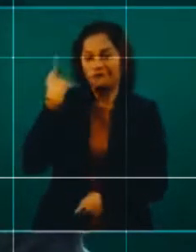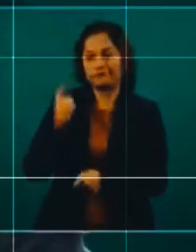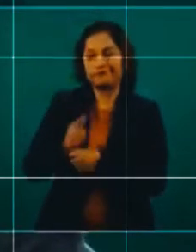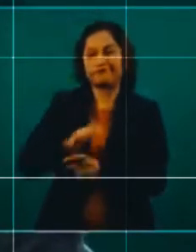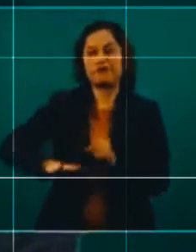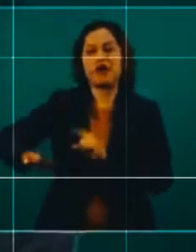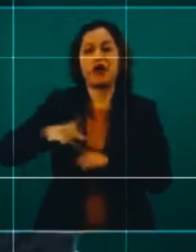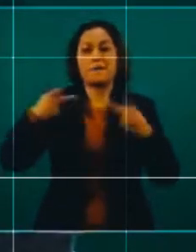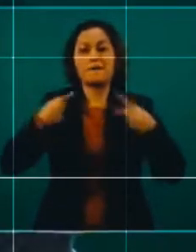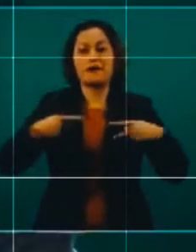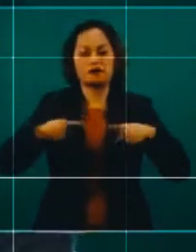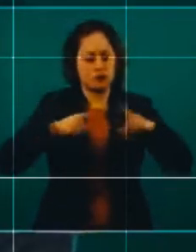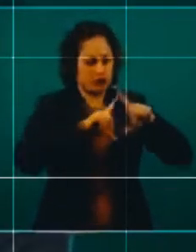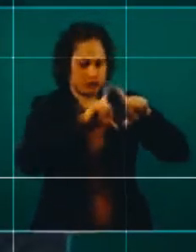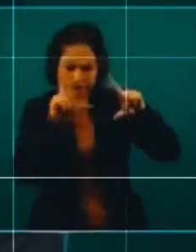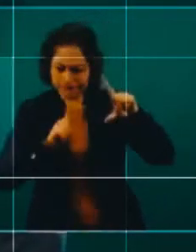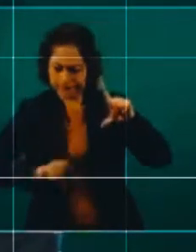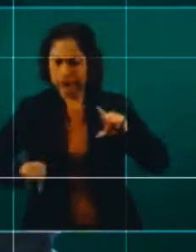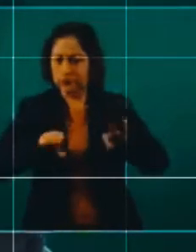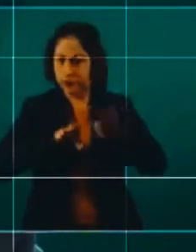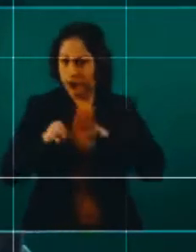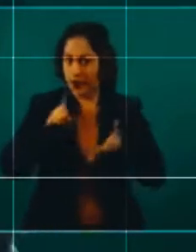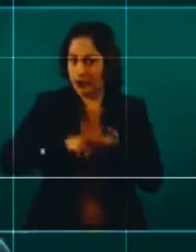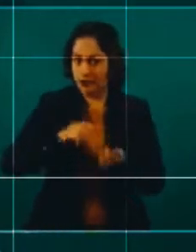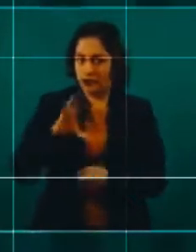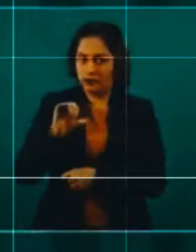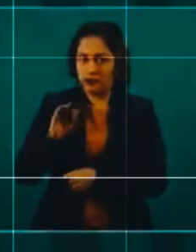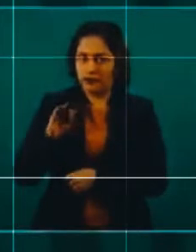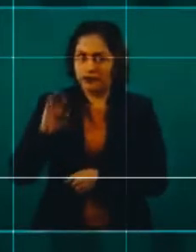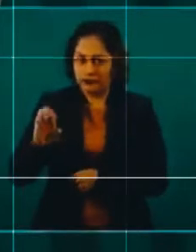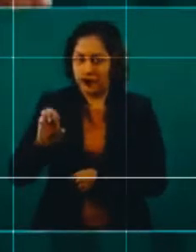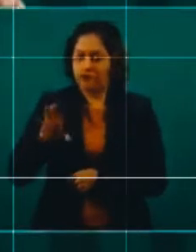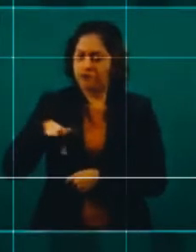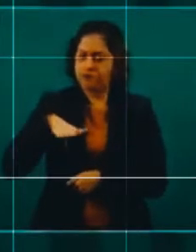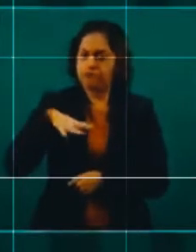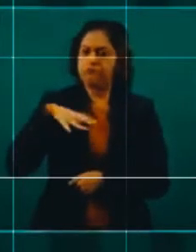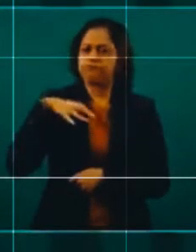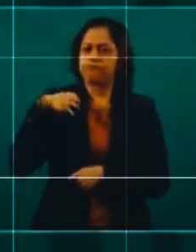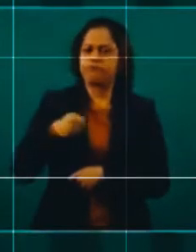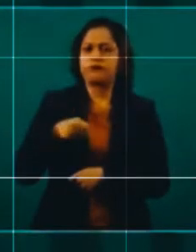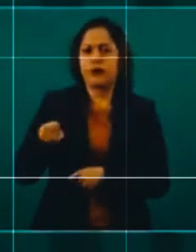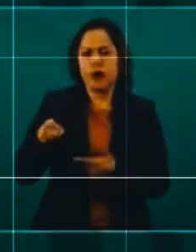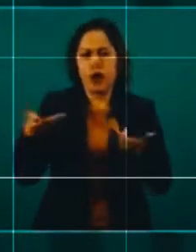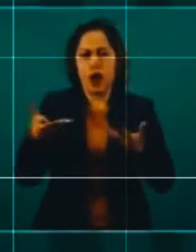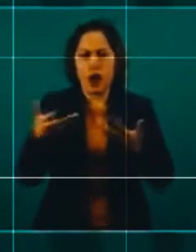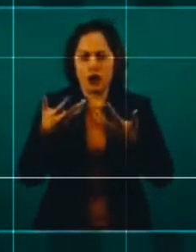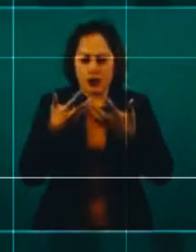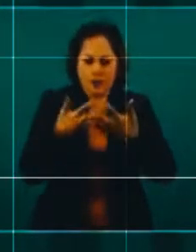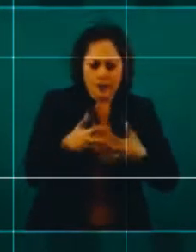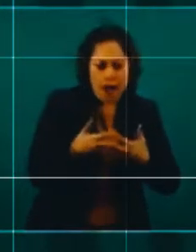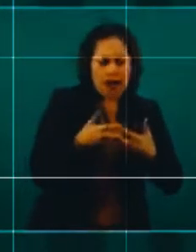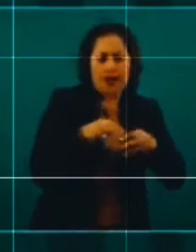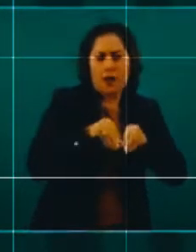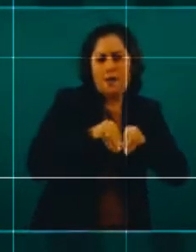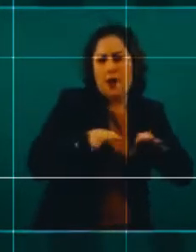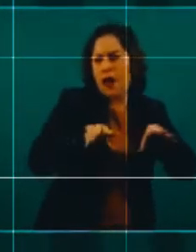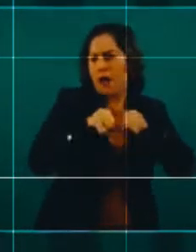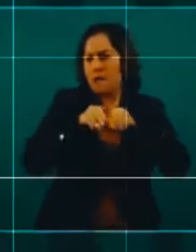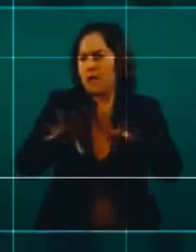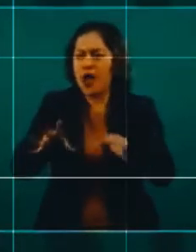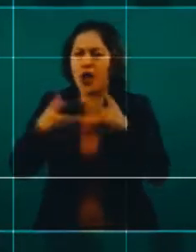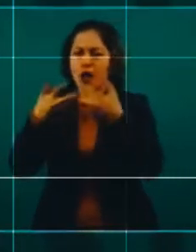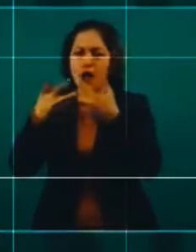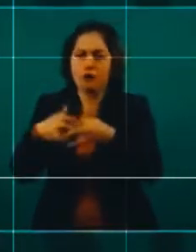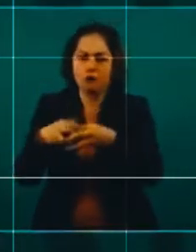en todo el país, que manejan las redes de transmisión, de distribución y las plantas de generación,